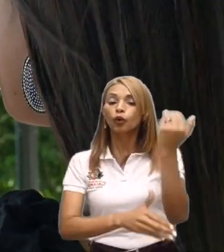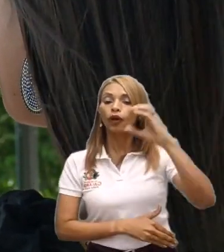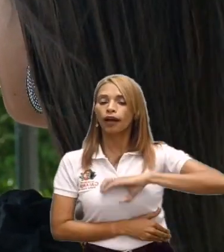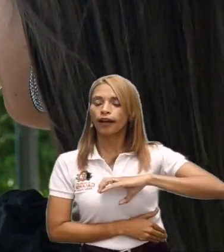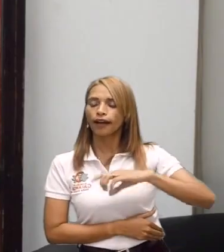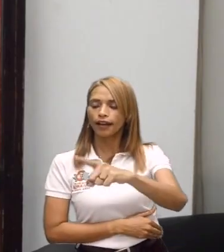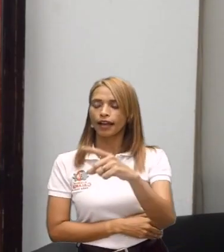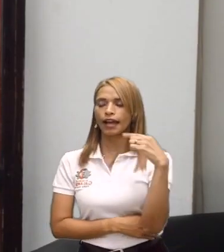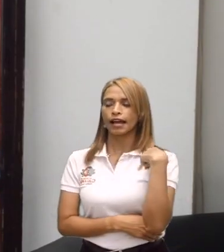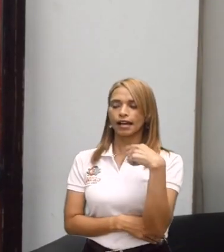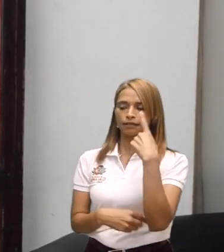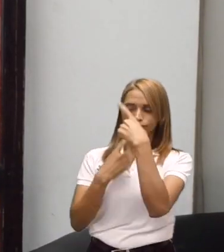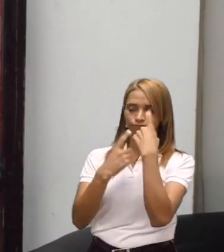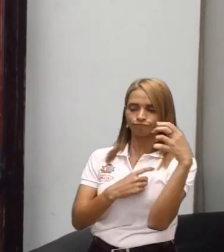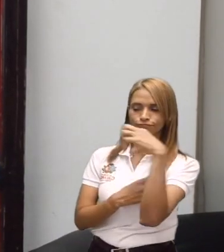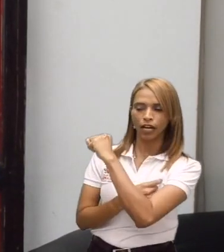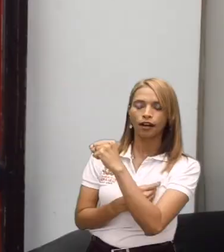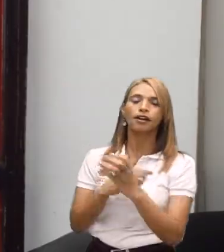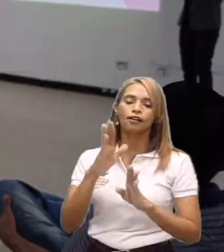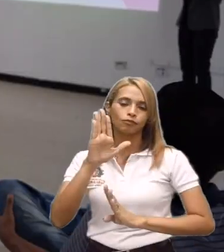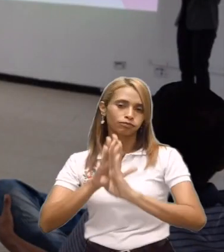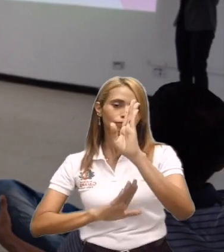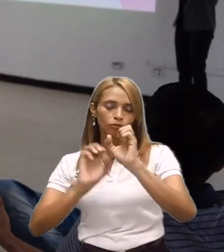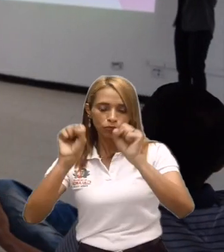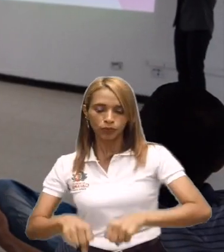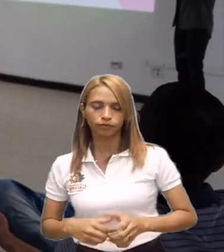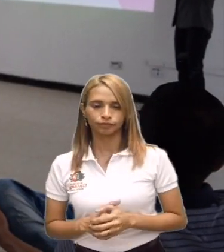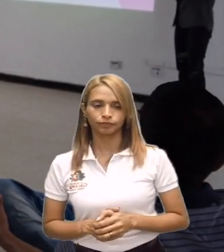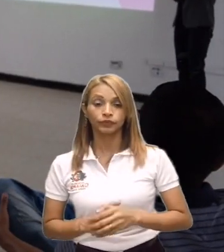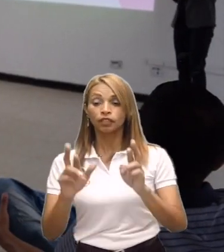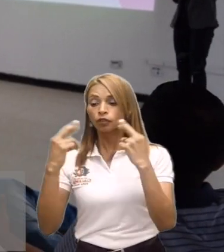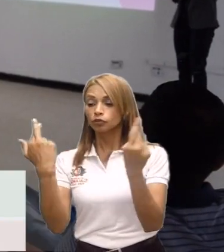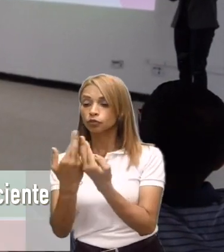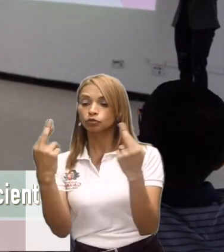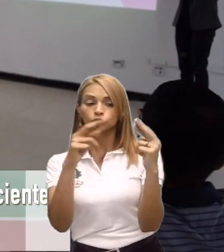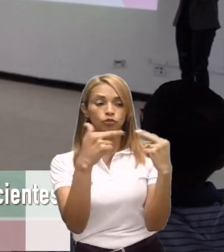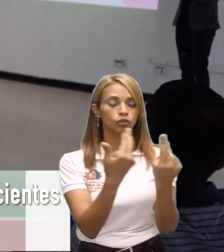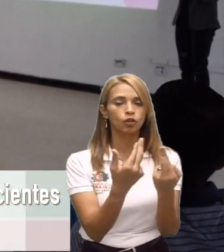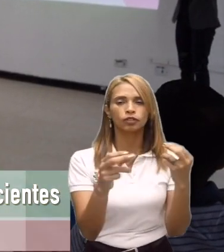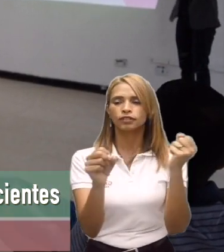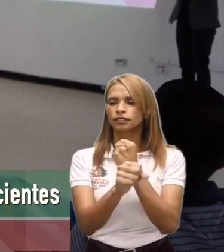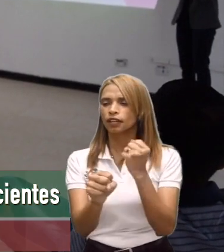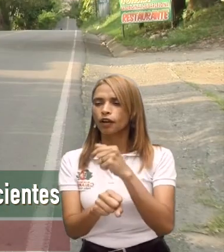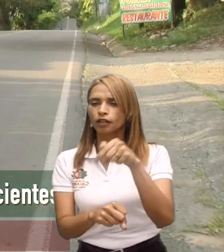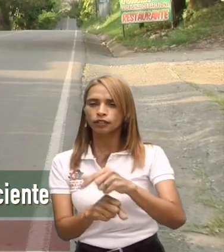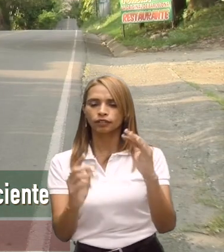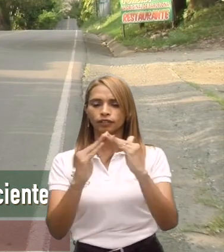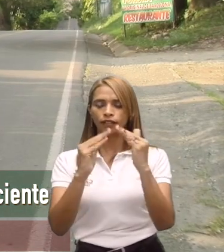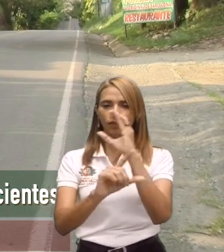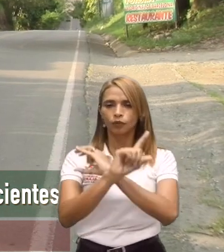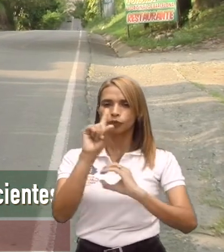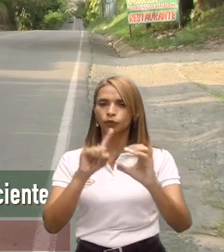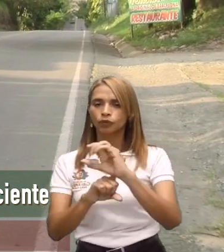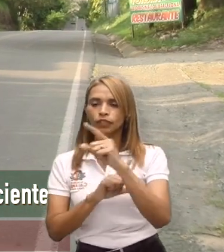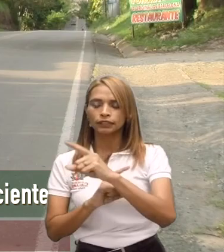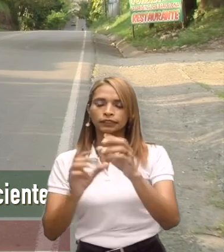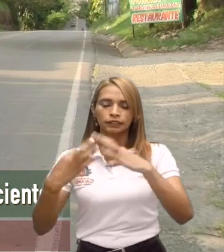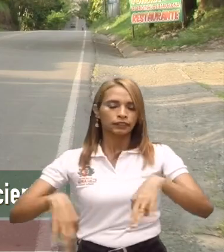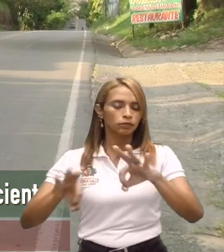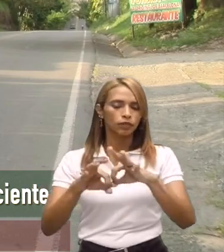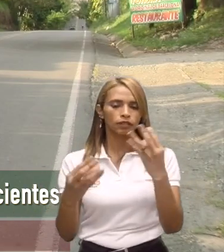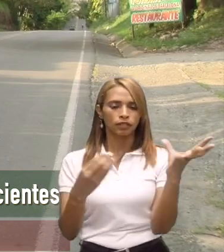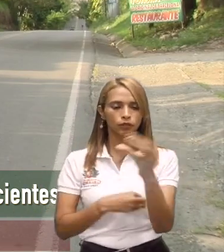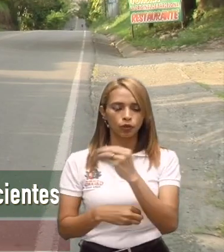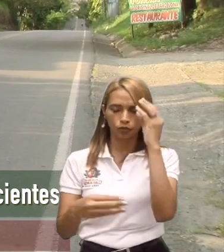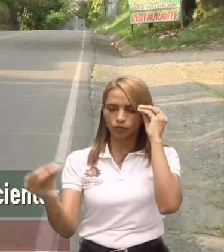en cuenta y puedan ir un paso más allá. Las mesas de trabajo en la Casa de la Cultura Lucelli García de Montoya son propicias para encontrar